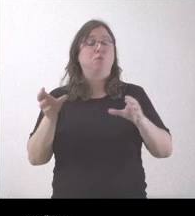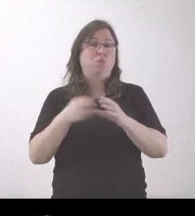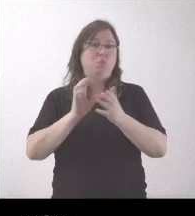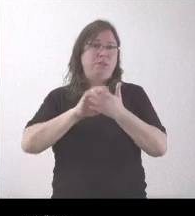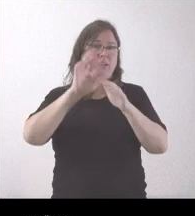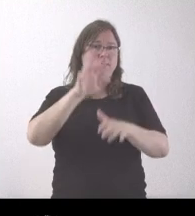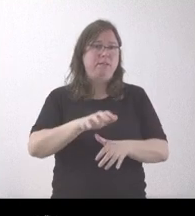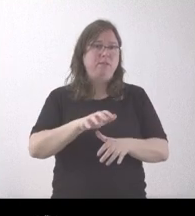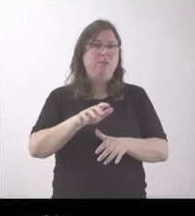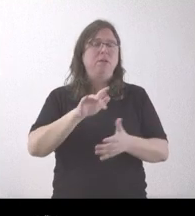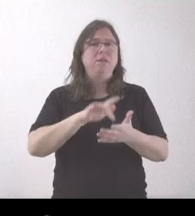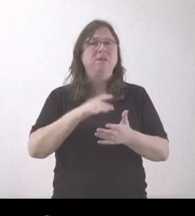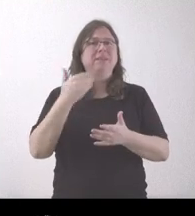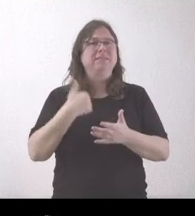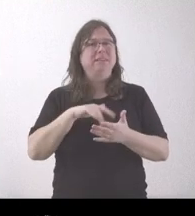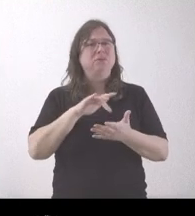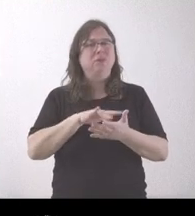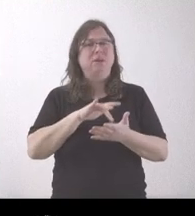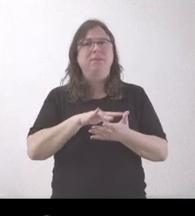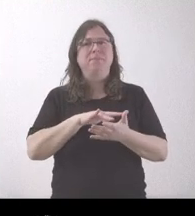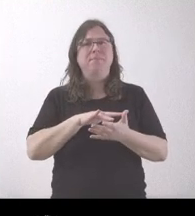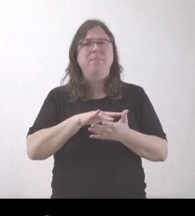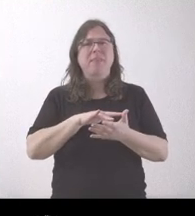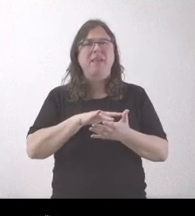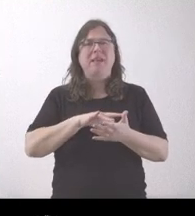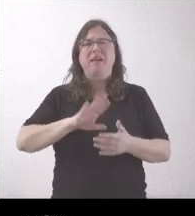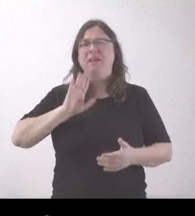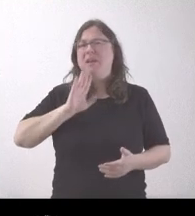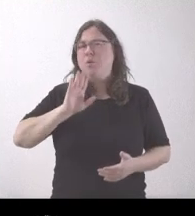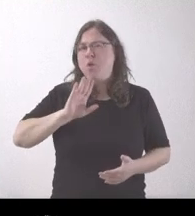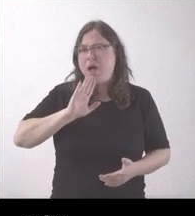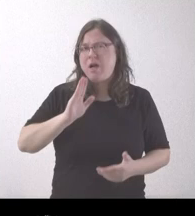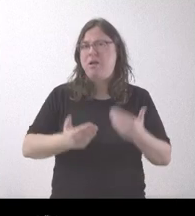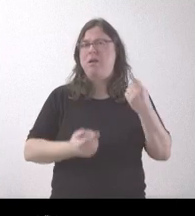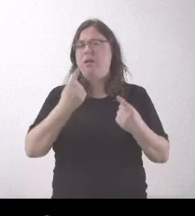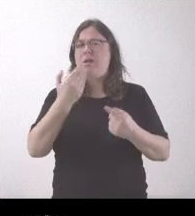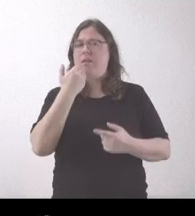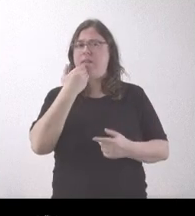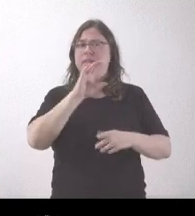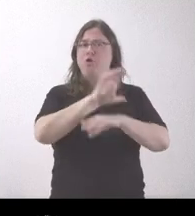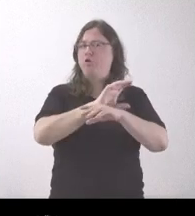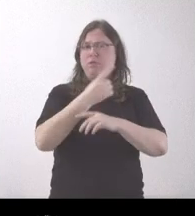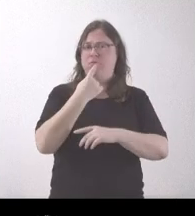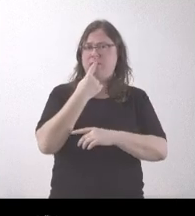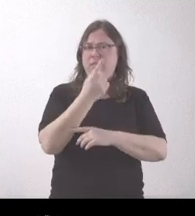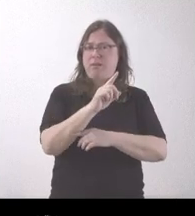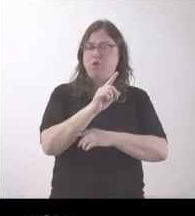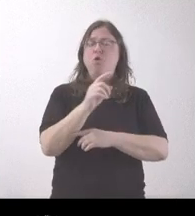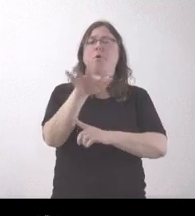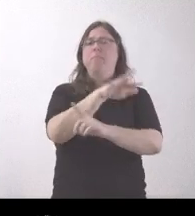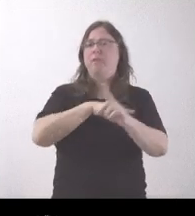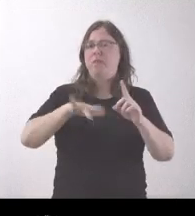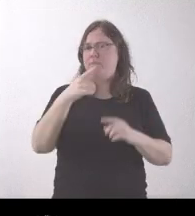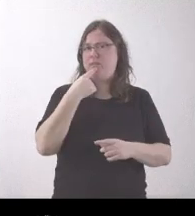una serie de irregularidades que en un primer momento negó el consejero de Medio Ambiente,